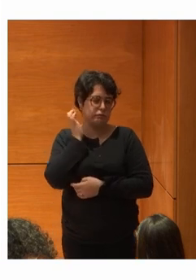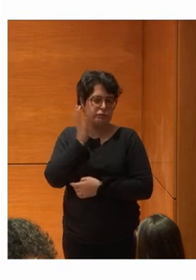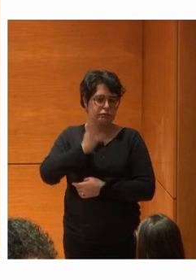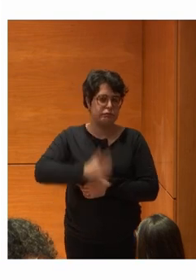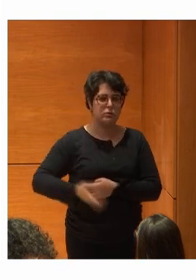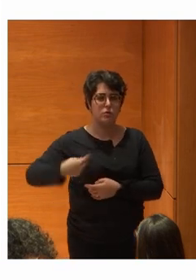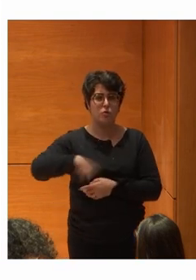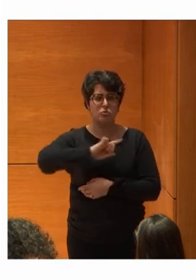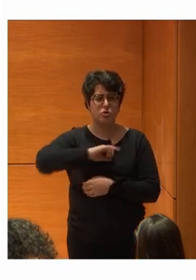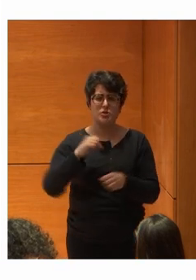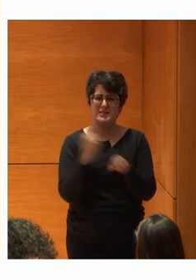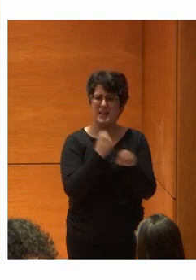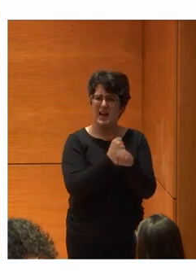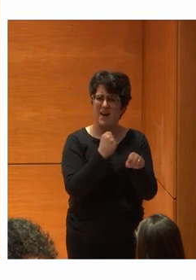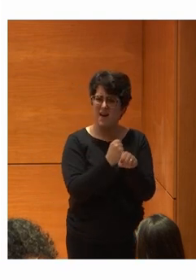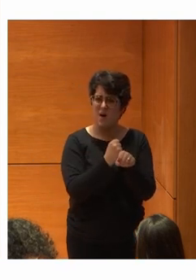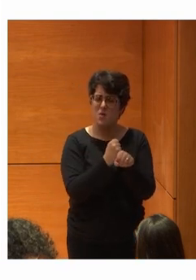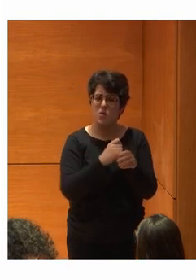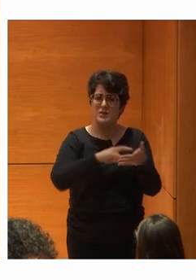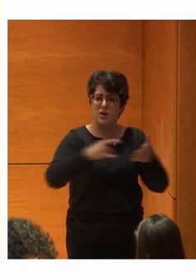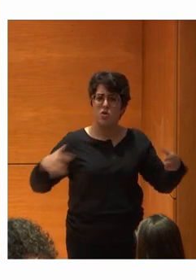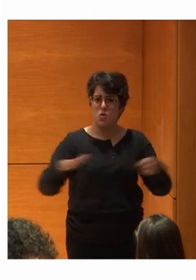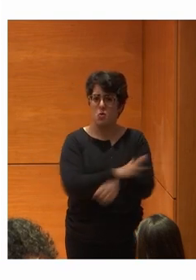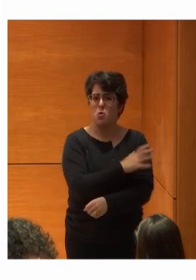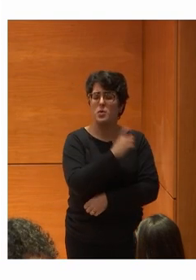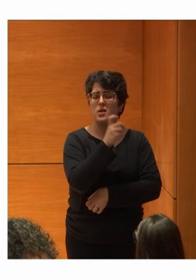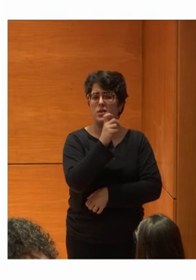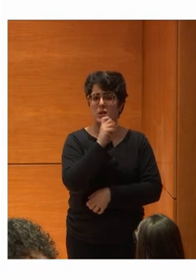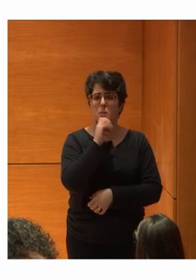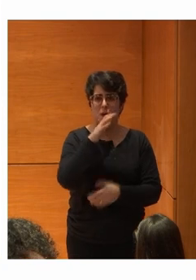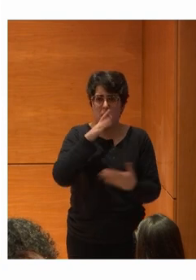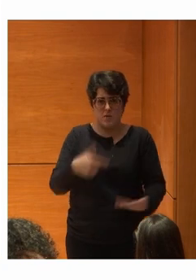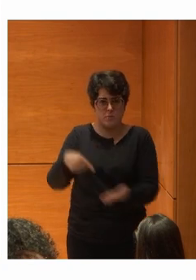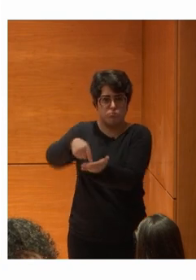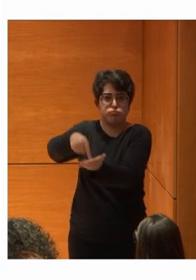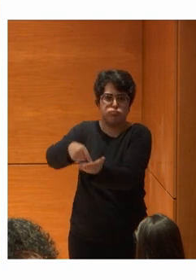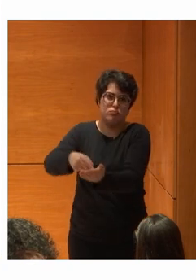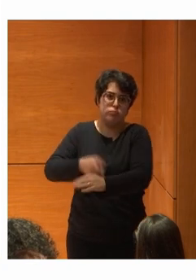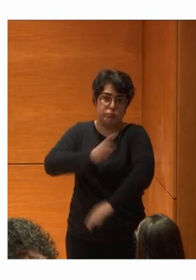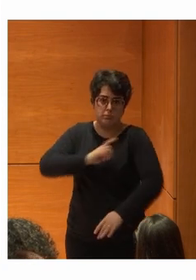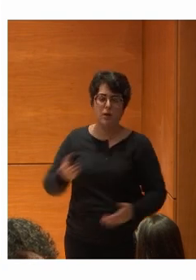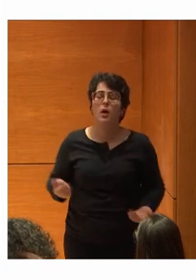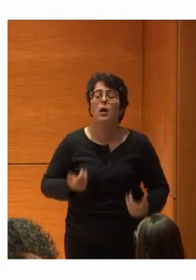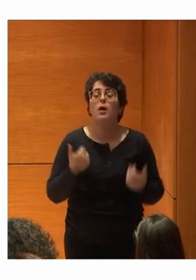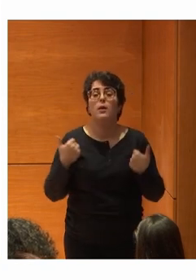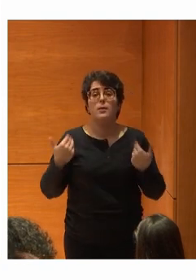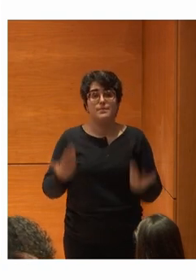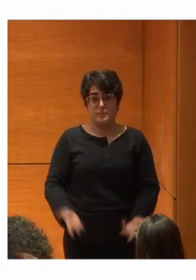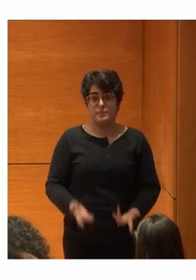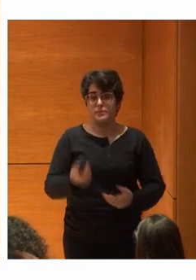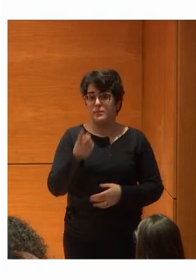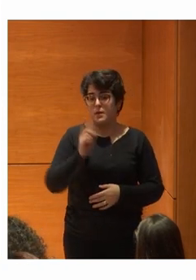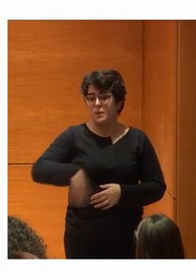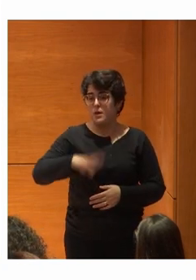cubrir los empleos Tecnológicos Que hay tantísima demanda Y porque es Digamos